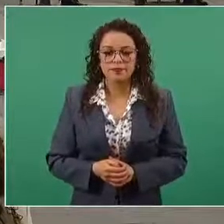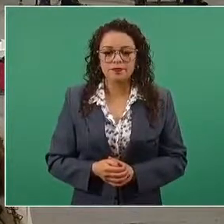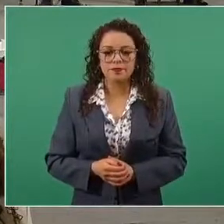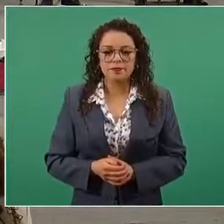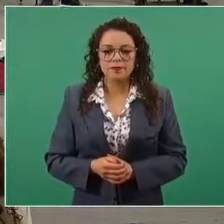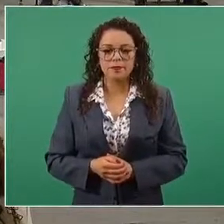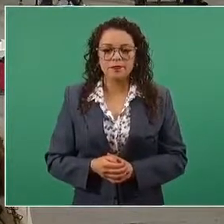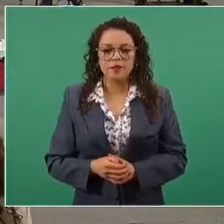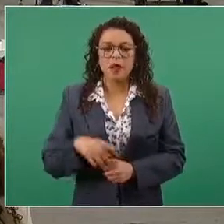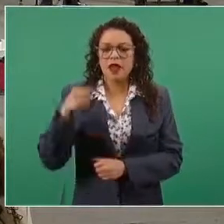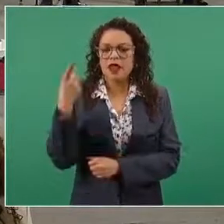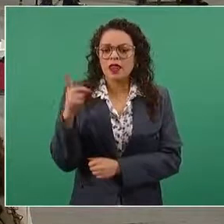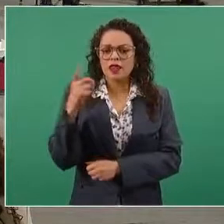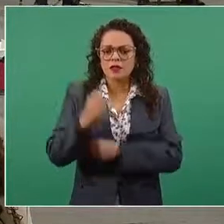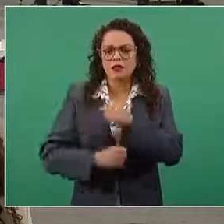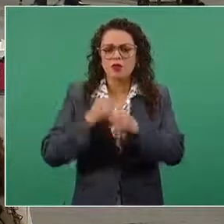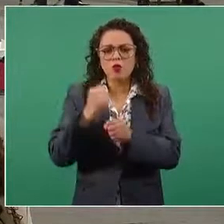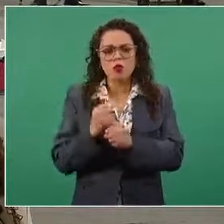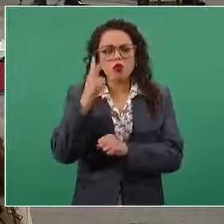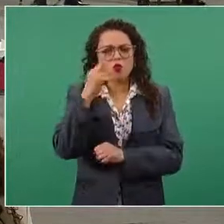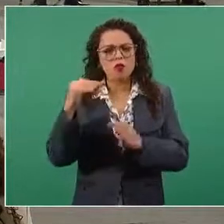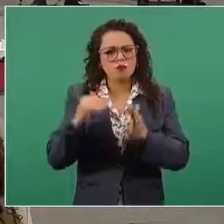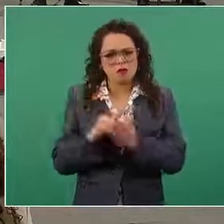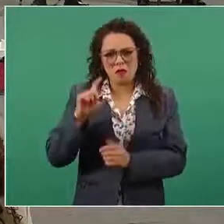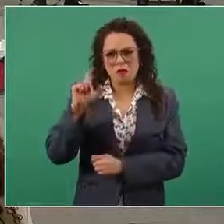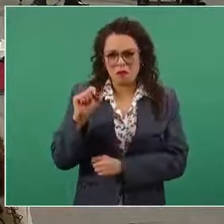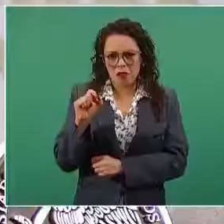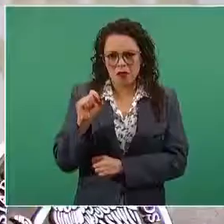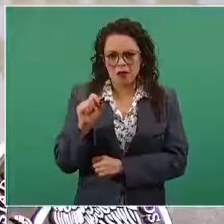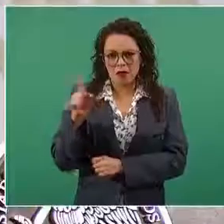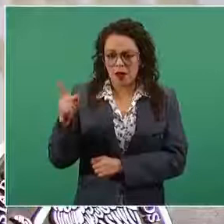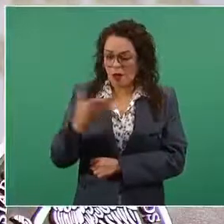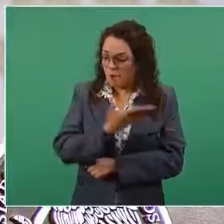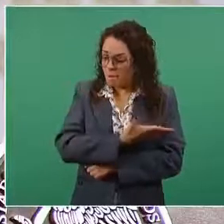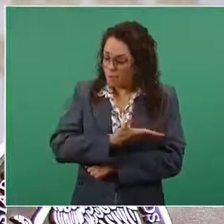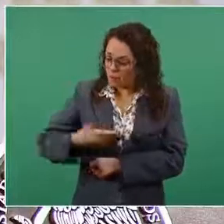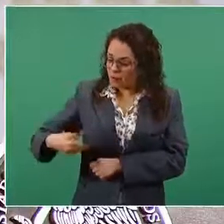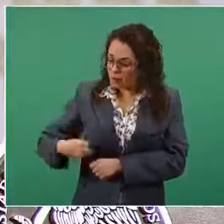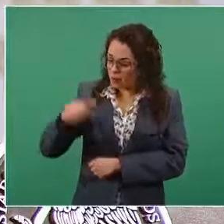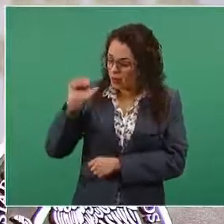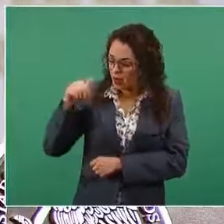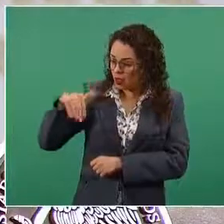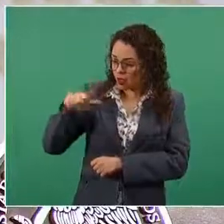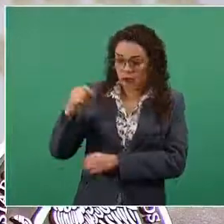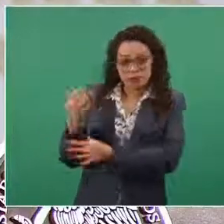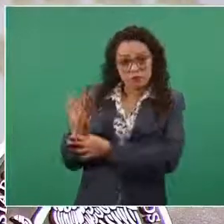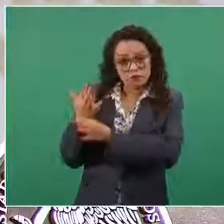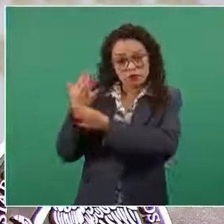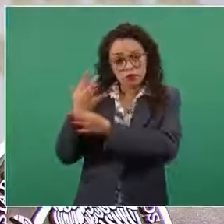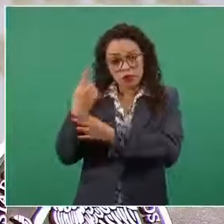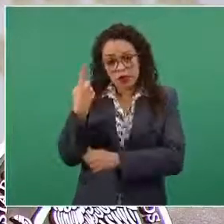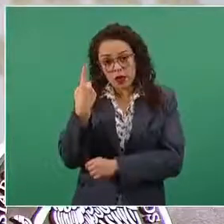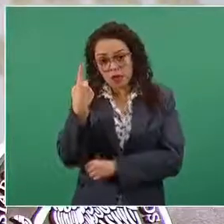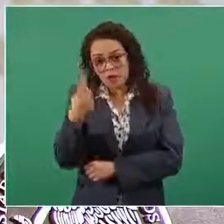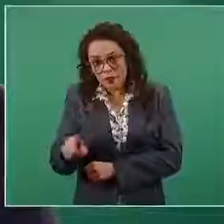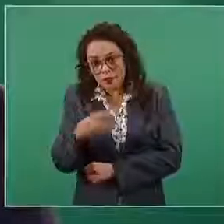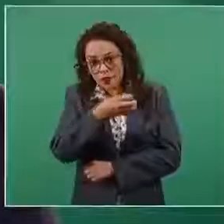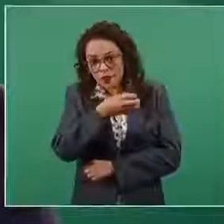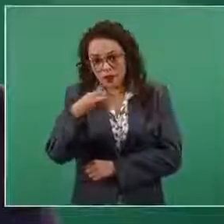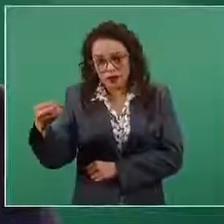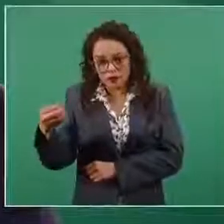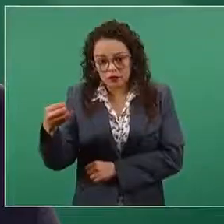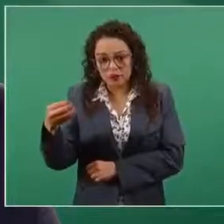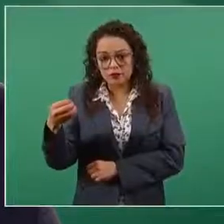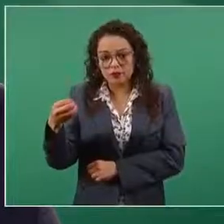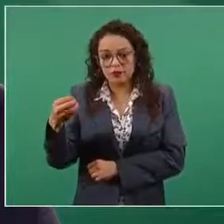En diciembre del 2020, el señor presidente de la República instruyó a las titulares de las secretarías de